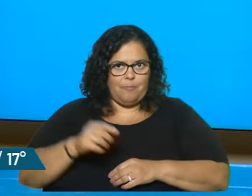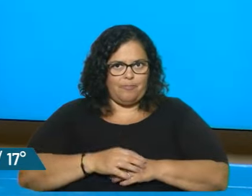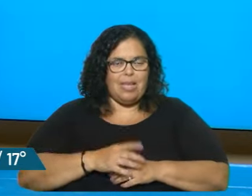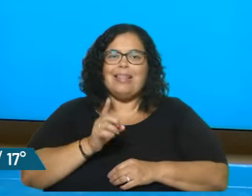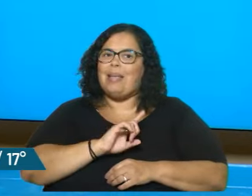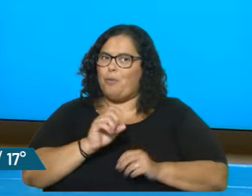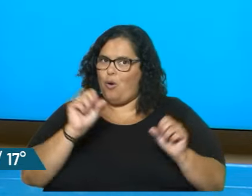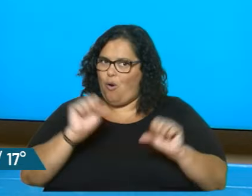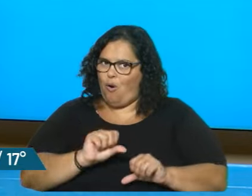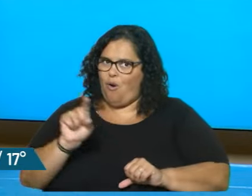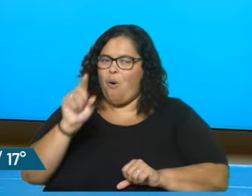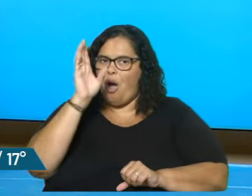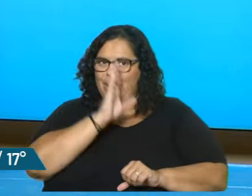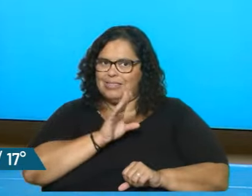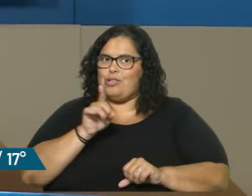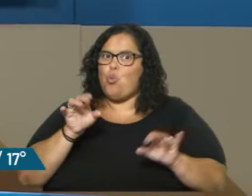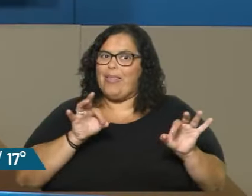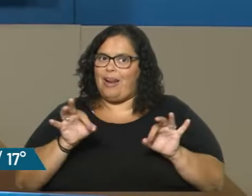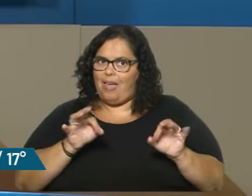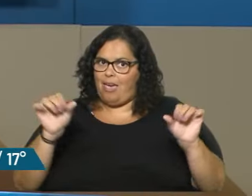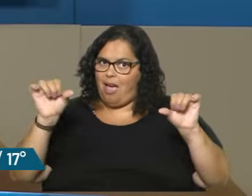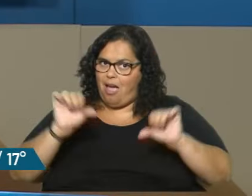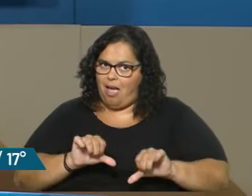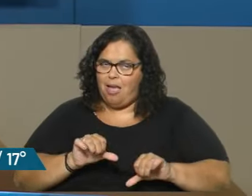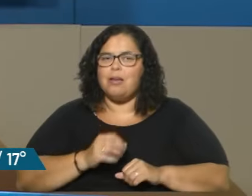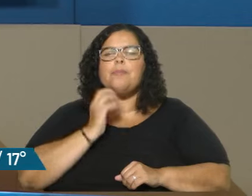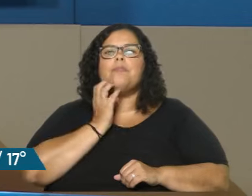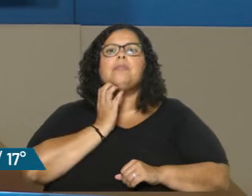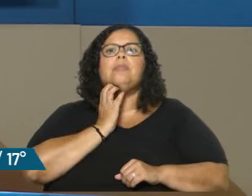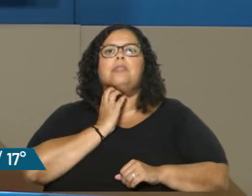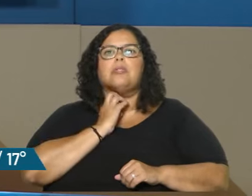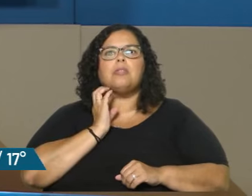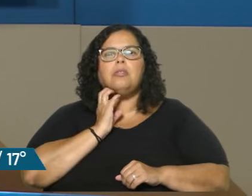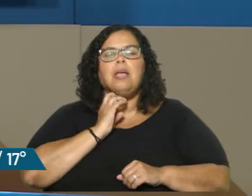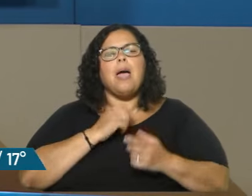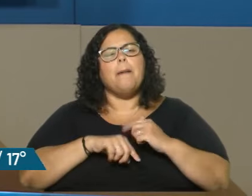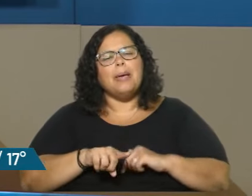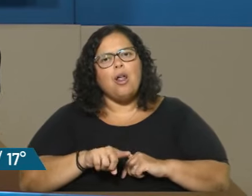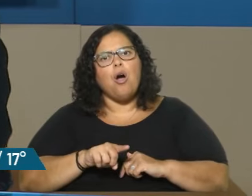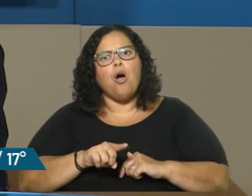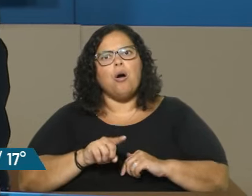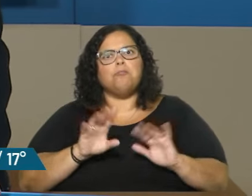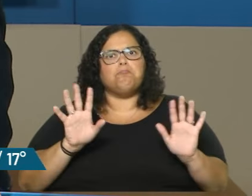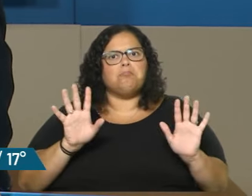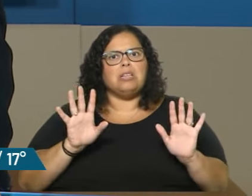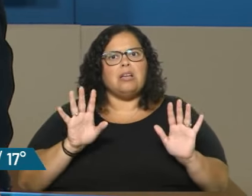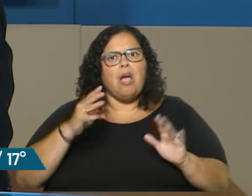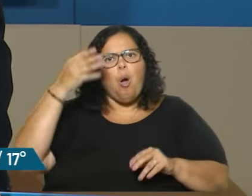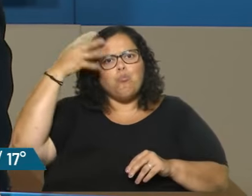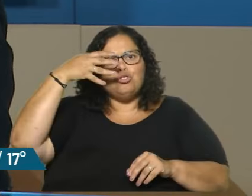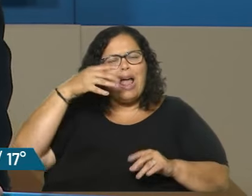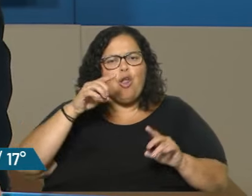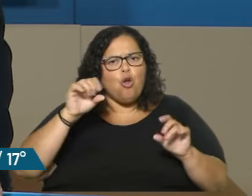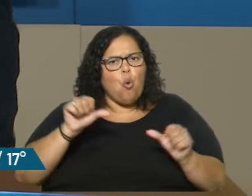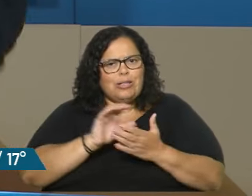le fue bien a Brasil, digo, con la estrategia que siguió adelante. Pero Bolsonaro no hizo... Que me disculpen los bolsonaristas, no hizo nada. Respecto a la